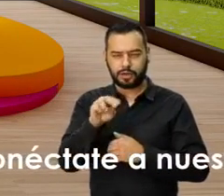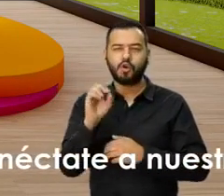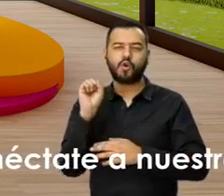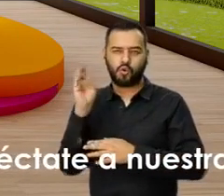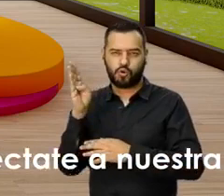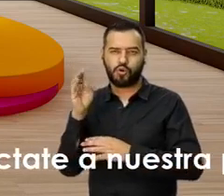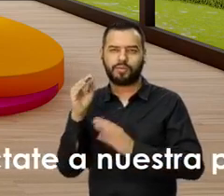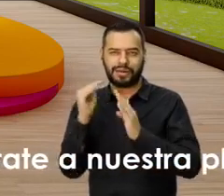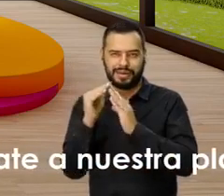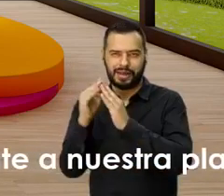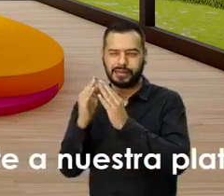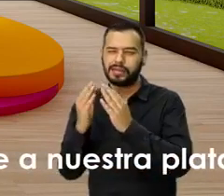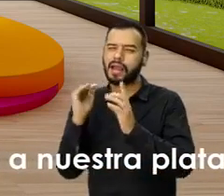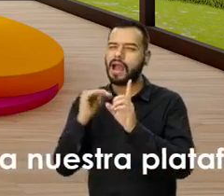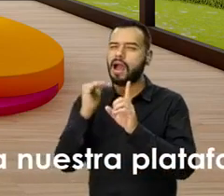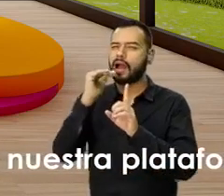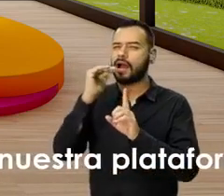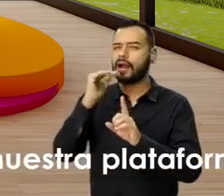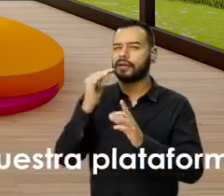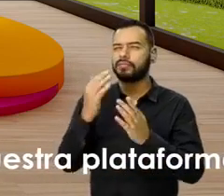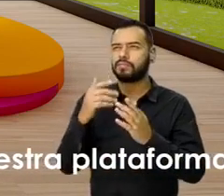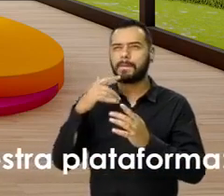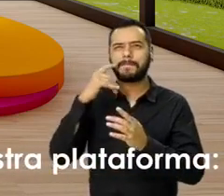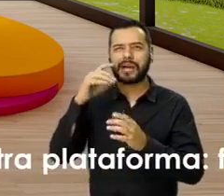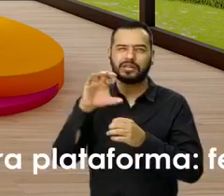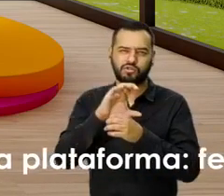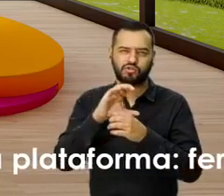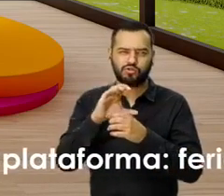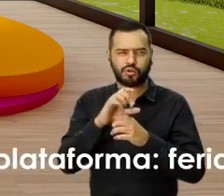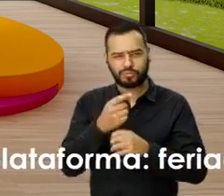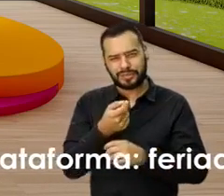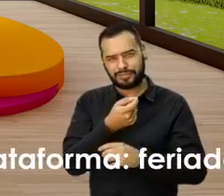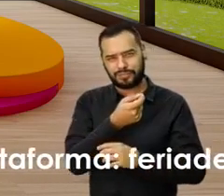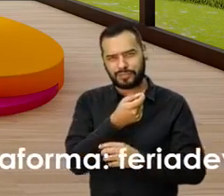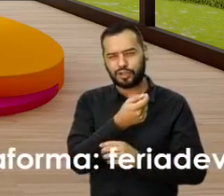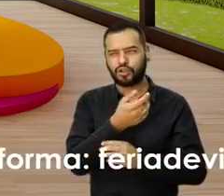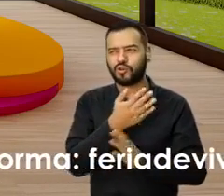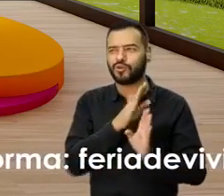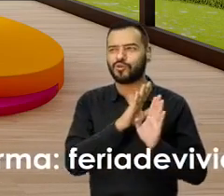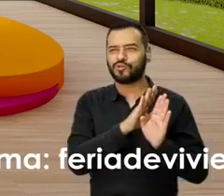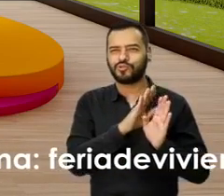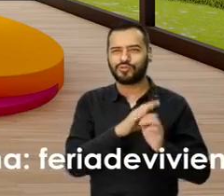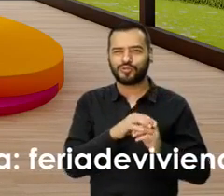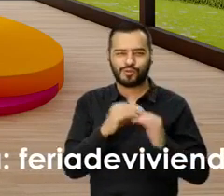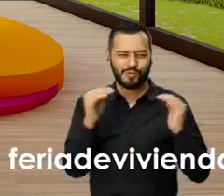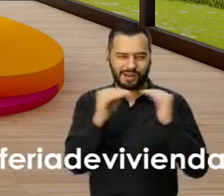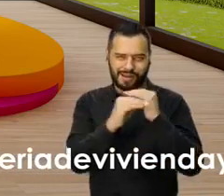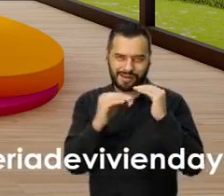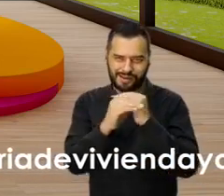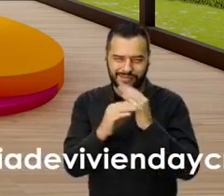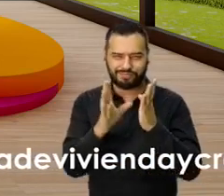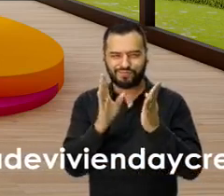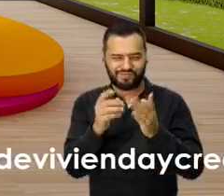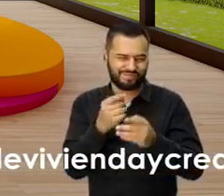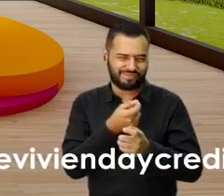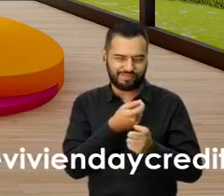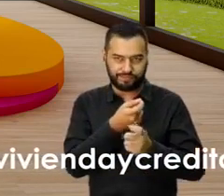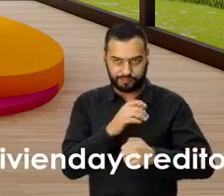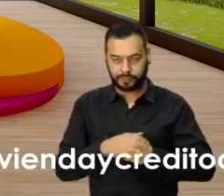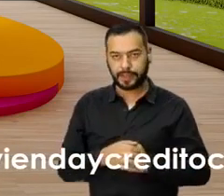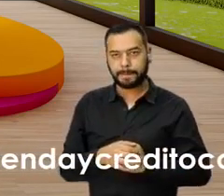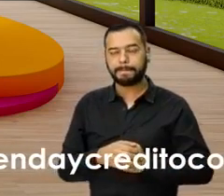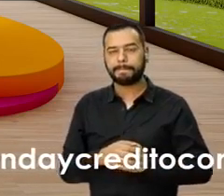apartamentos dependen y es como más citadino hacia la parte de lo que son vías de acceso y transporte.